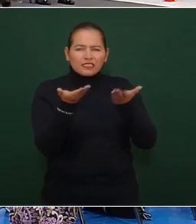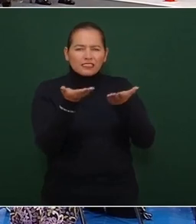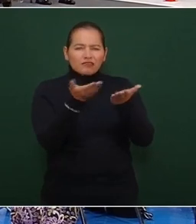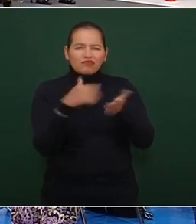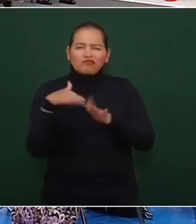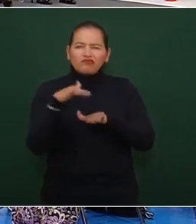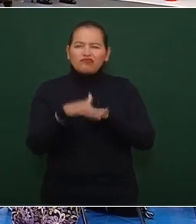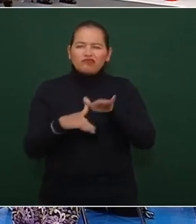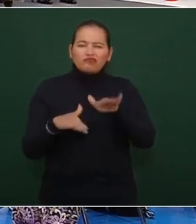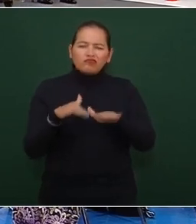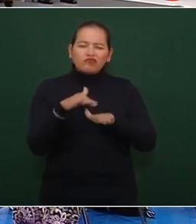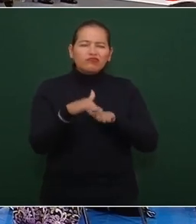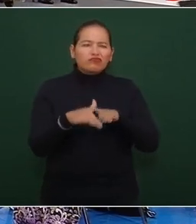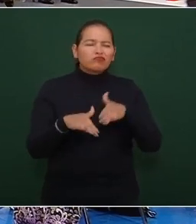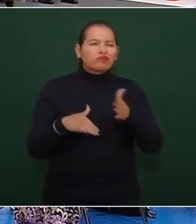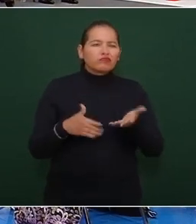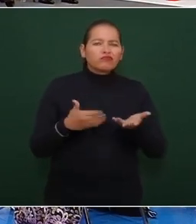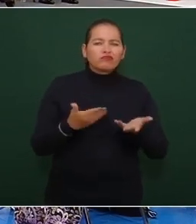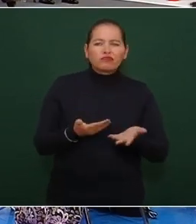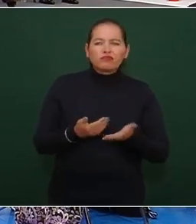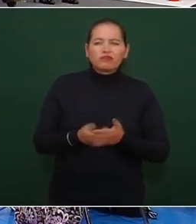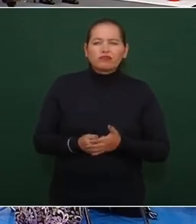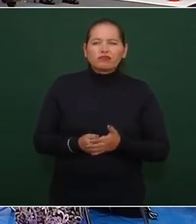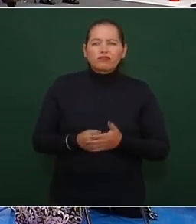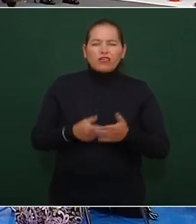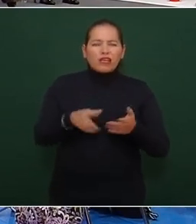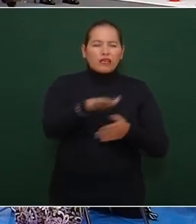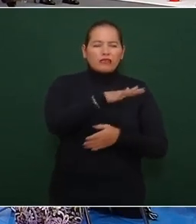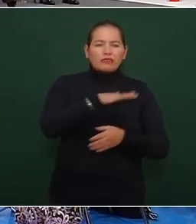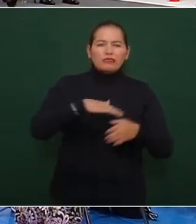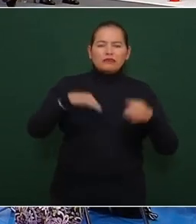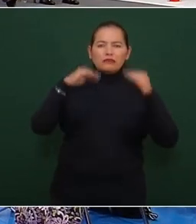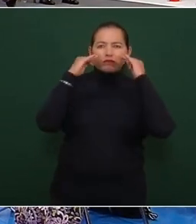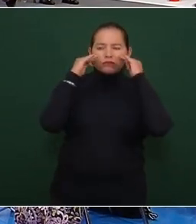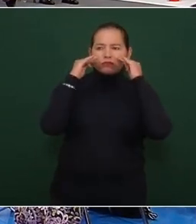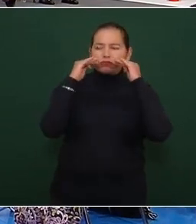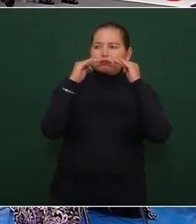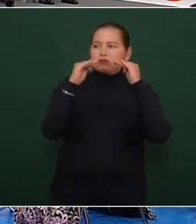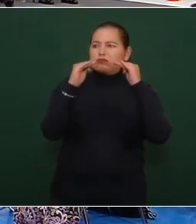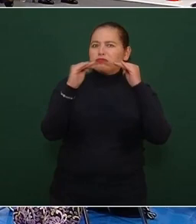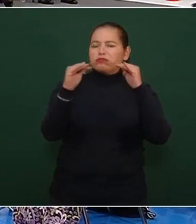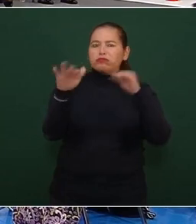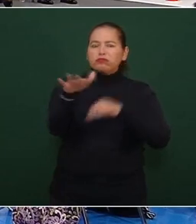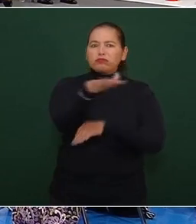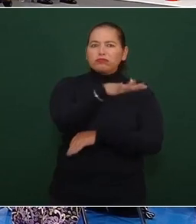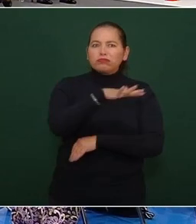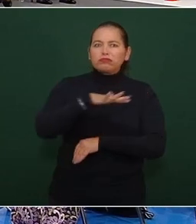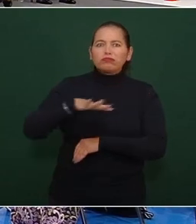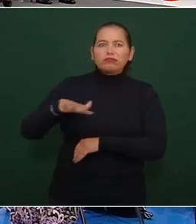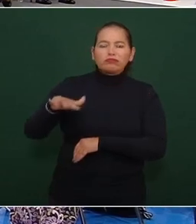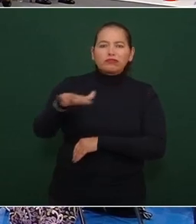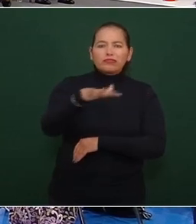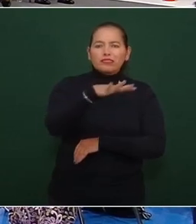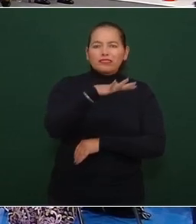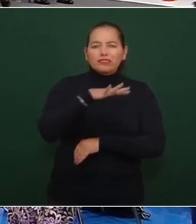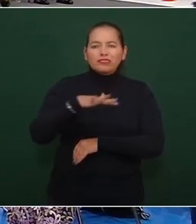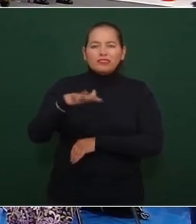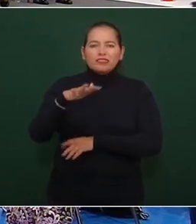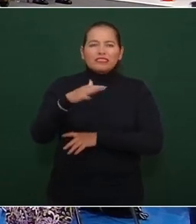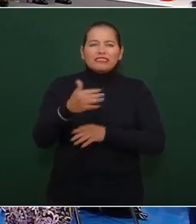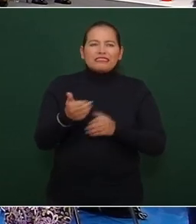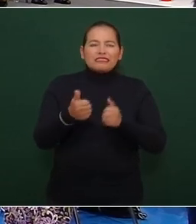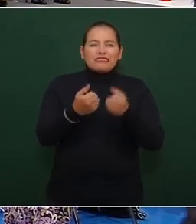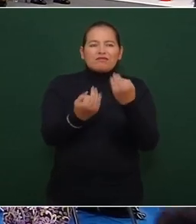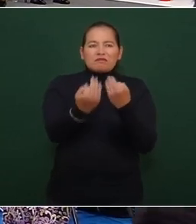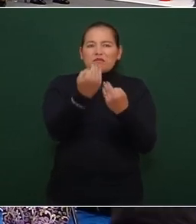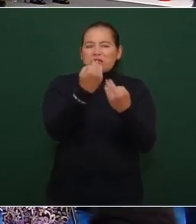en un lugar muy desértico semidesértico y ahí nos quedamos no nos trataron muy